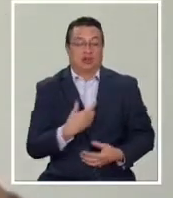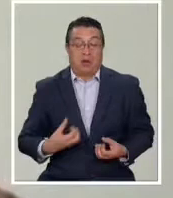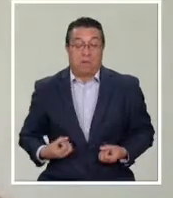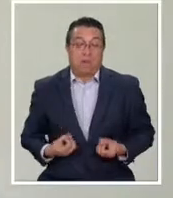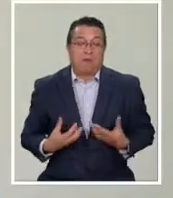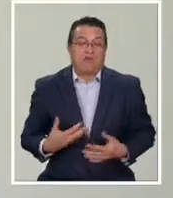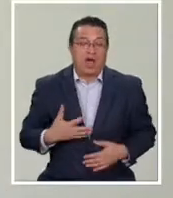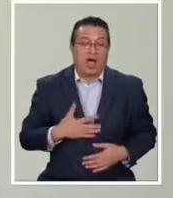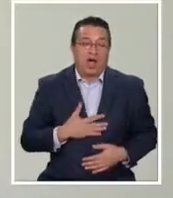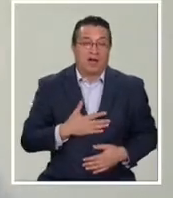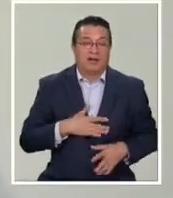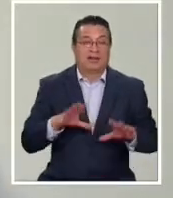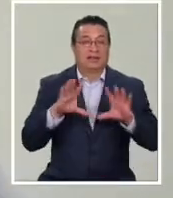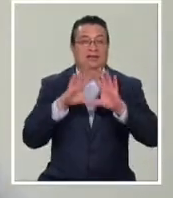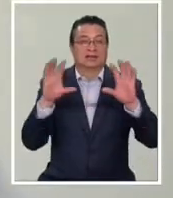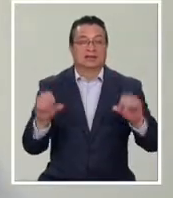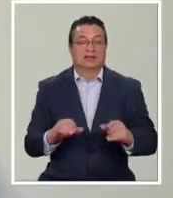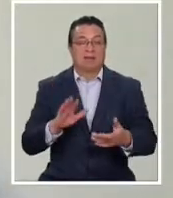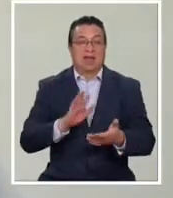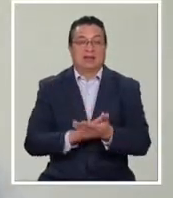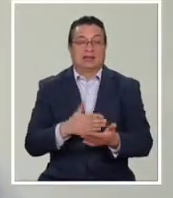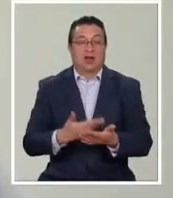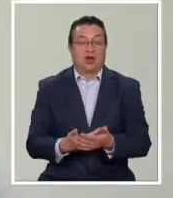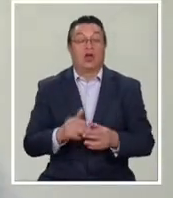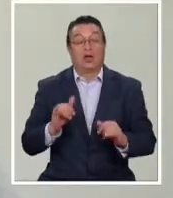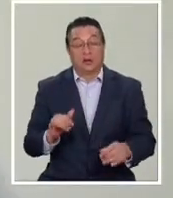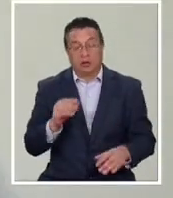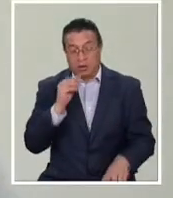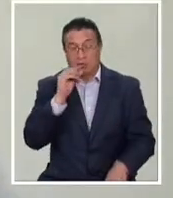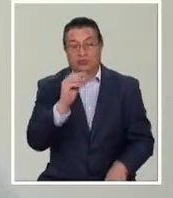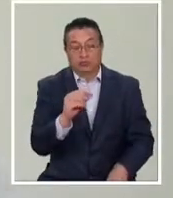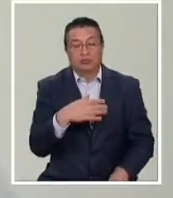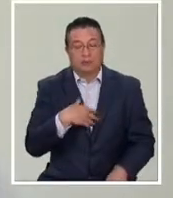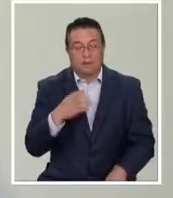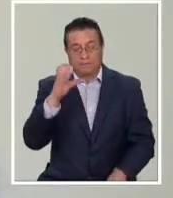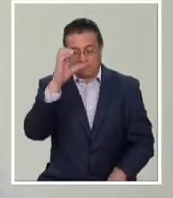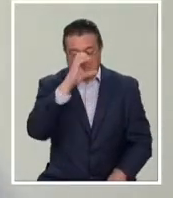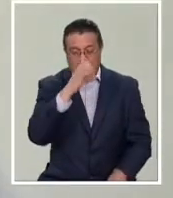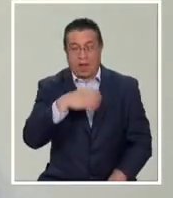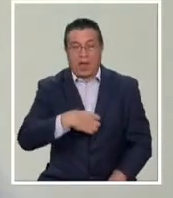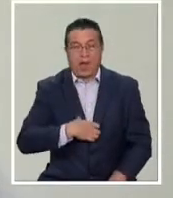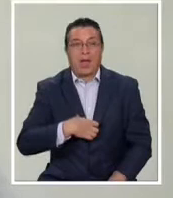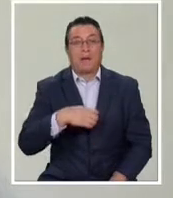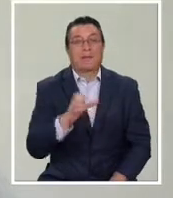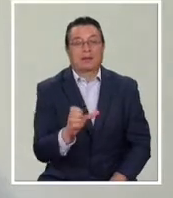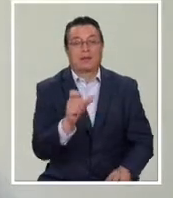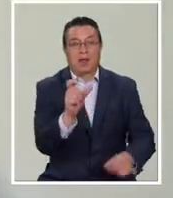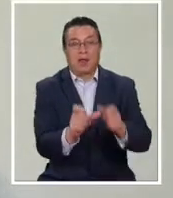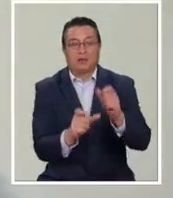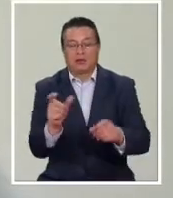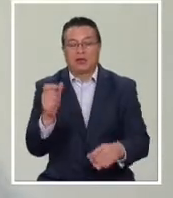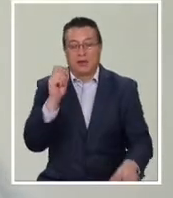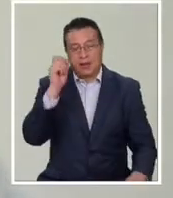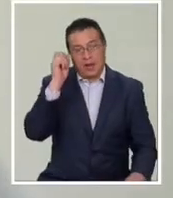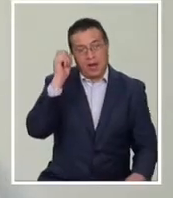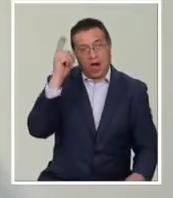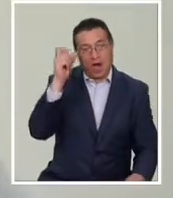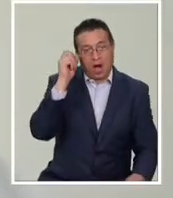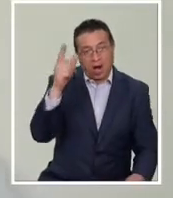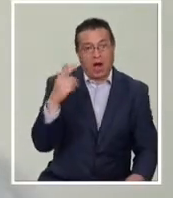en el sistema de salud, y un poco también era buscar empatía con las personas que comprendieran